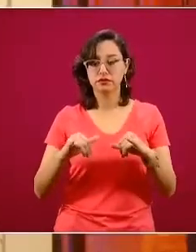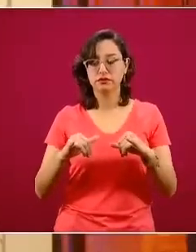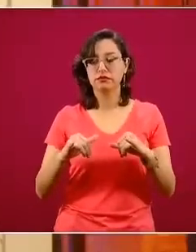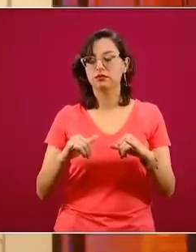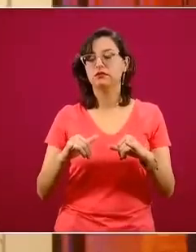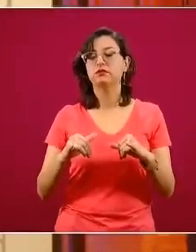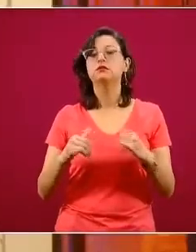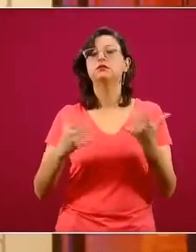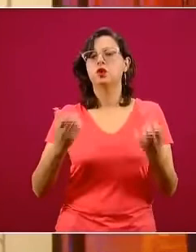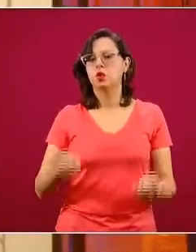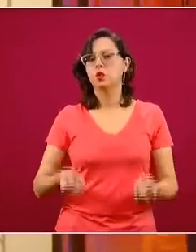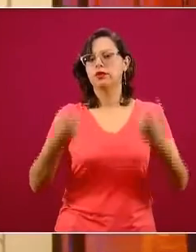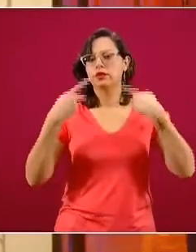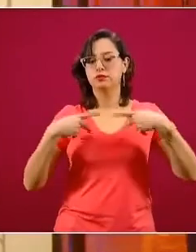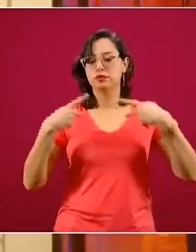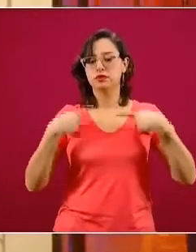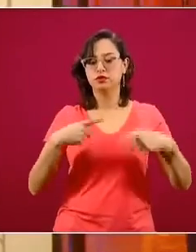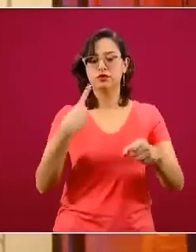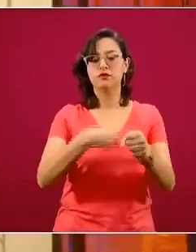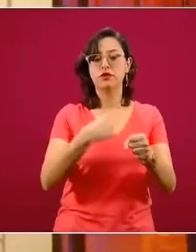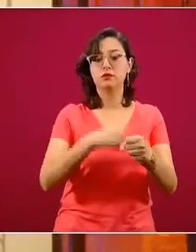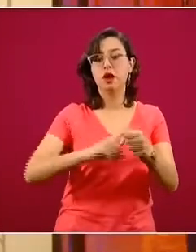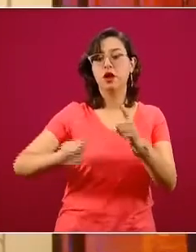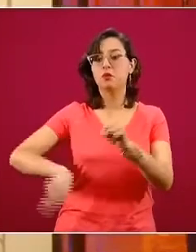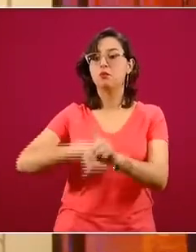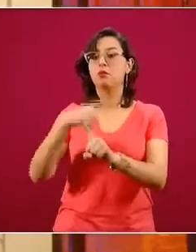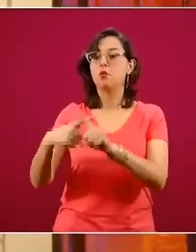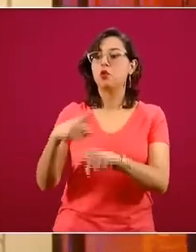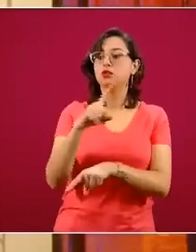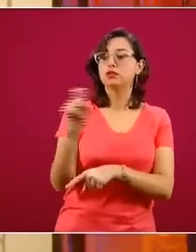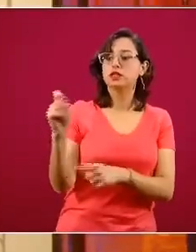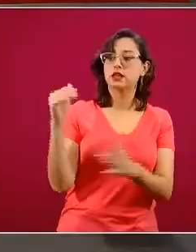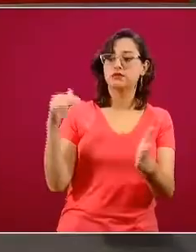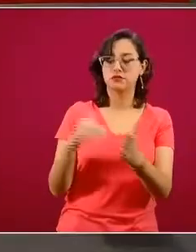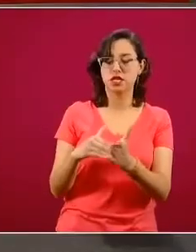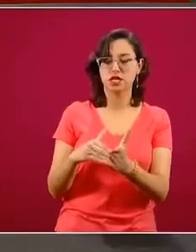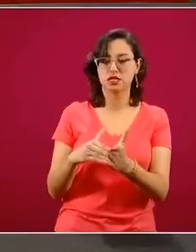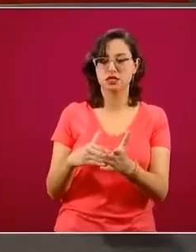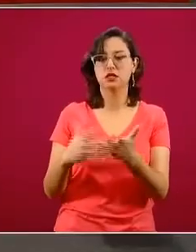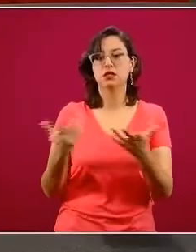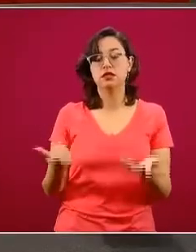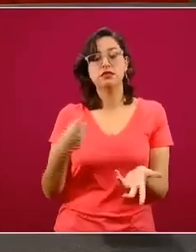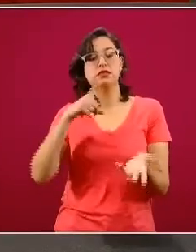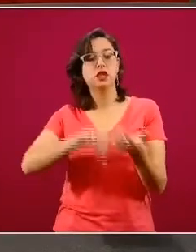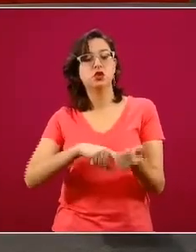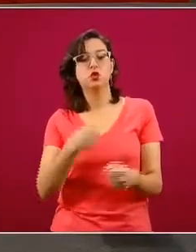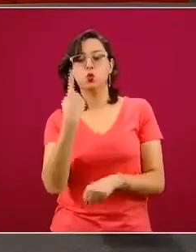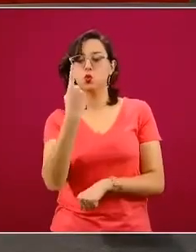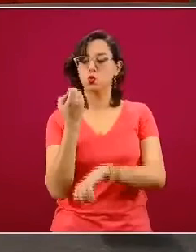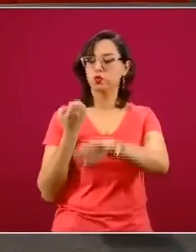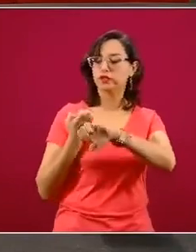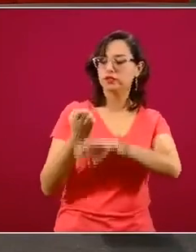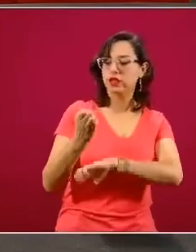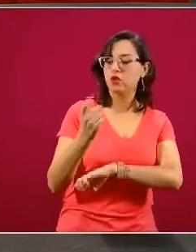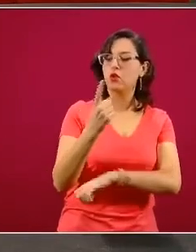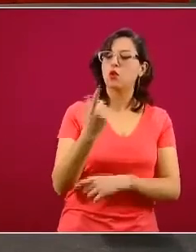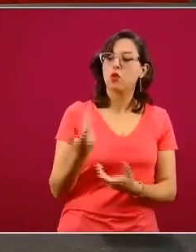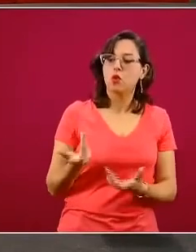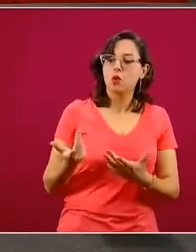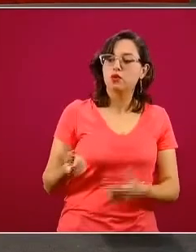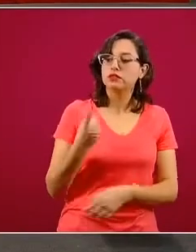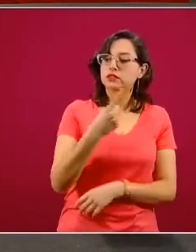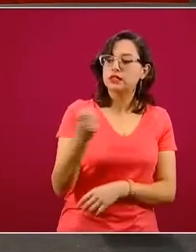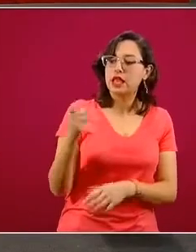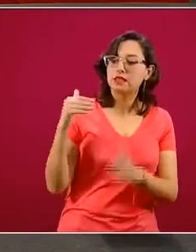distribución, pero ahora por tasa de incidencia acumulada, es decir, la cantidad de casos que hay por cada 100 mil habitantes, que para todo el